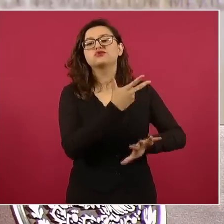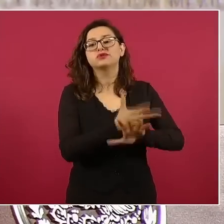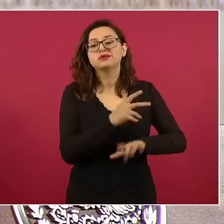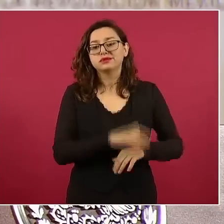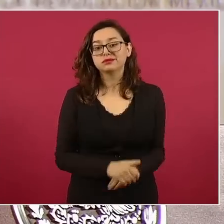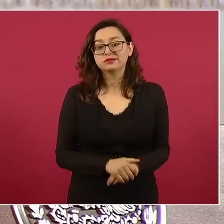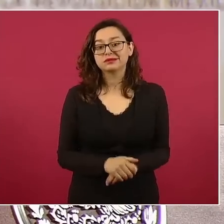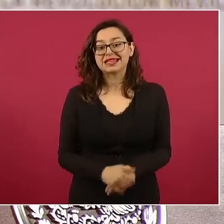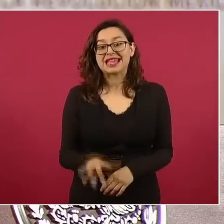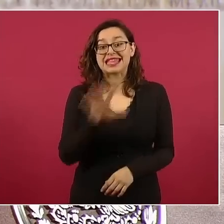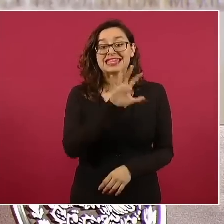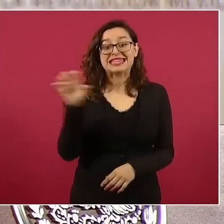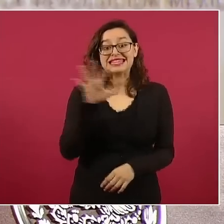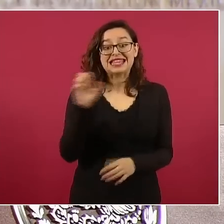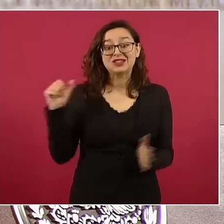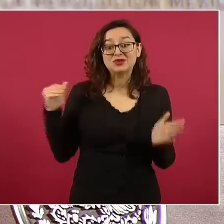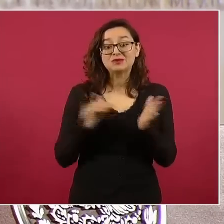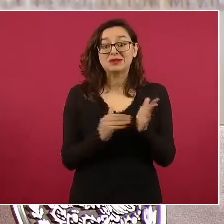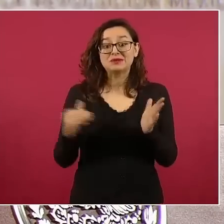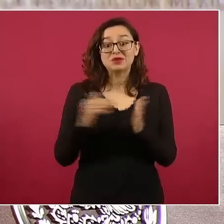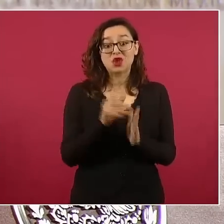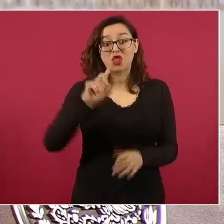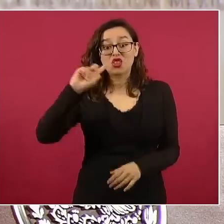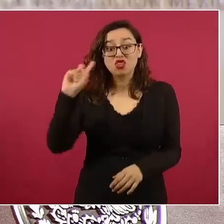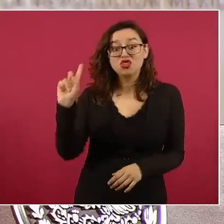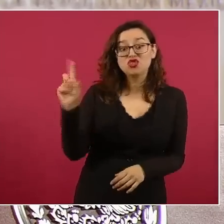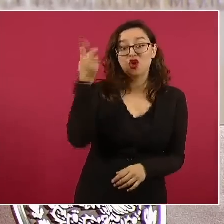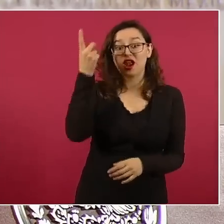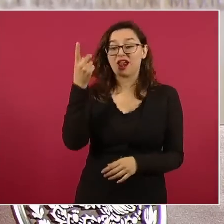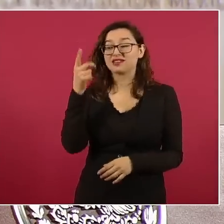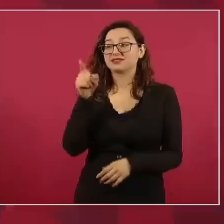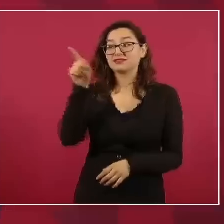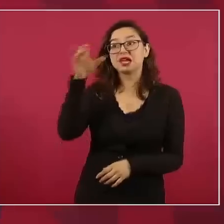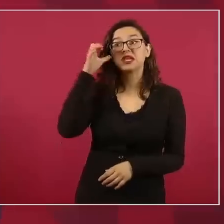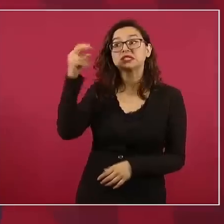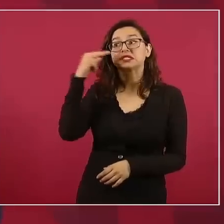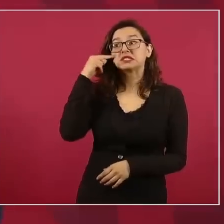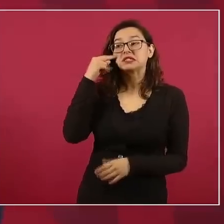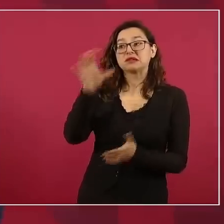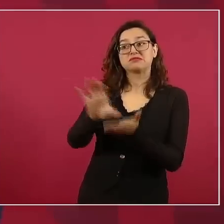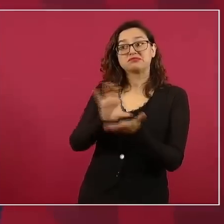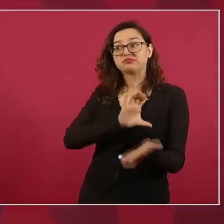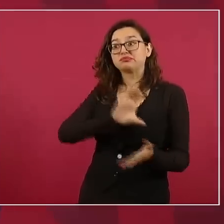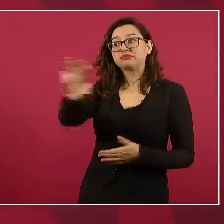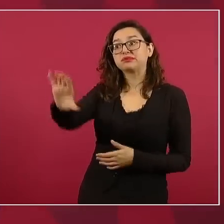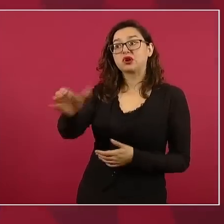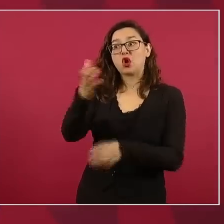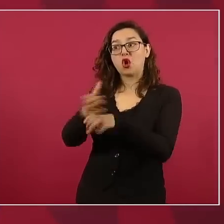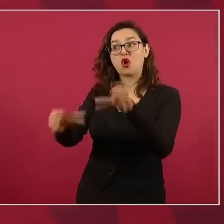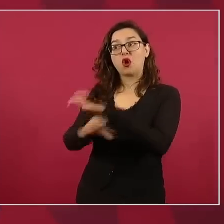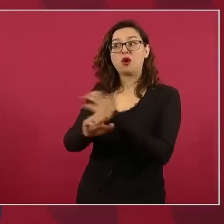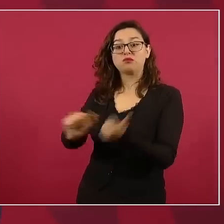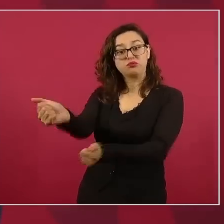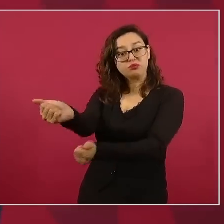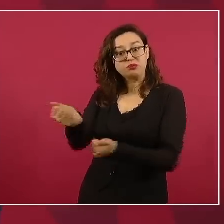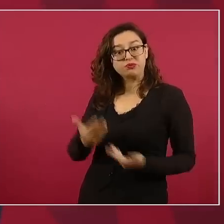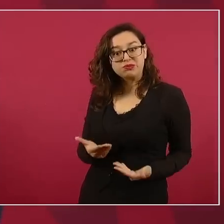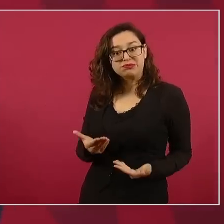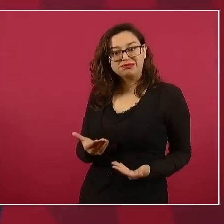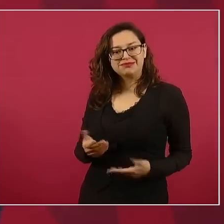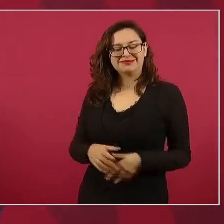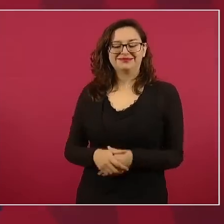y nada más piensen en lo que significa el incremento